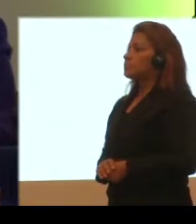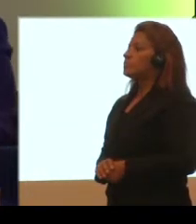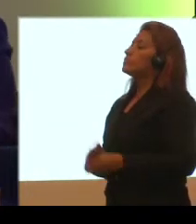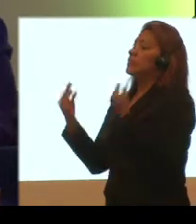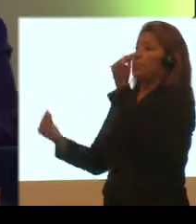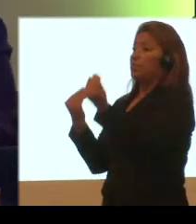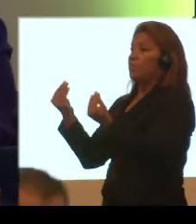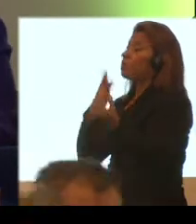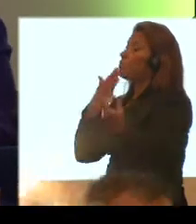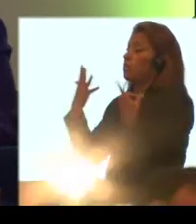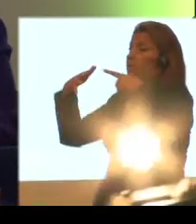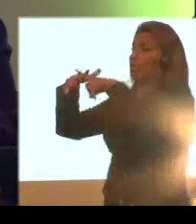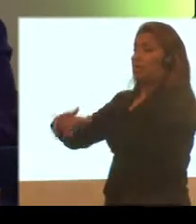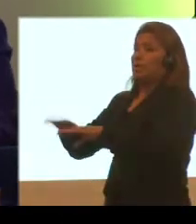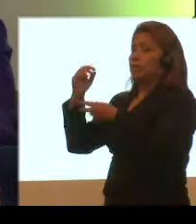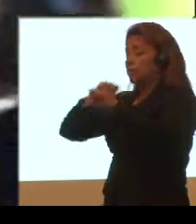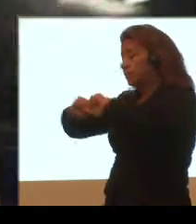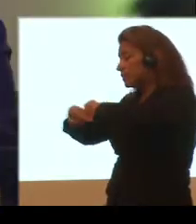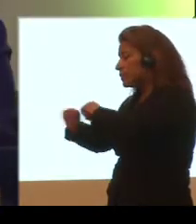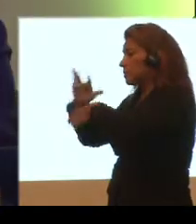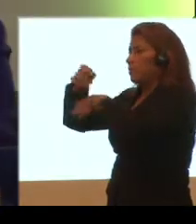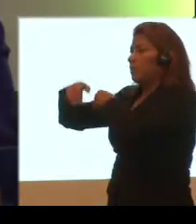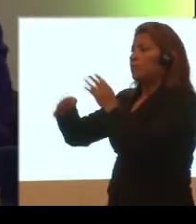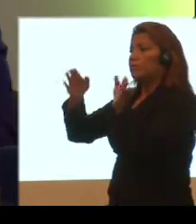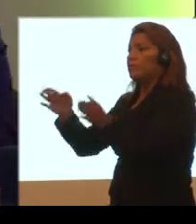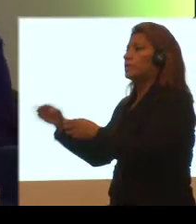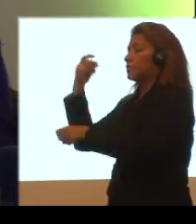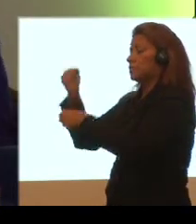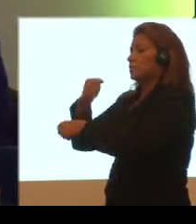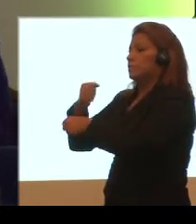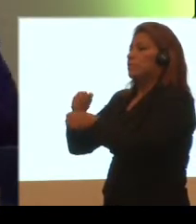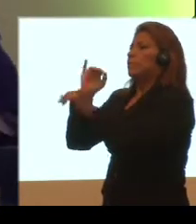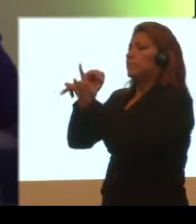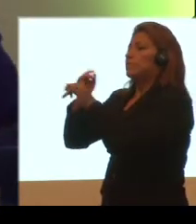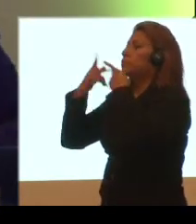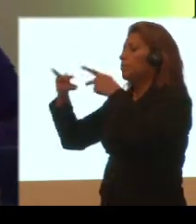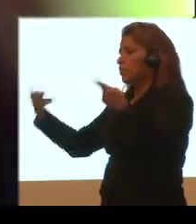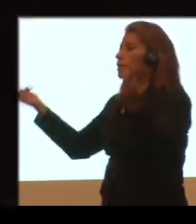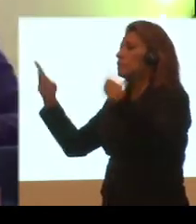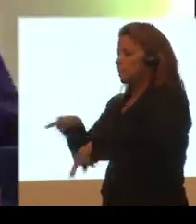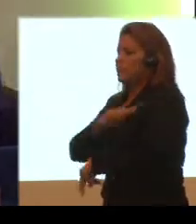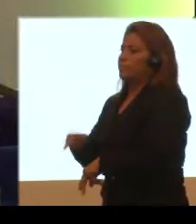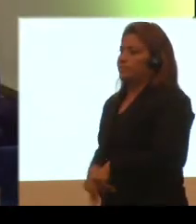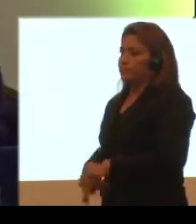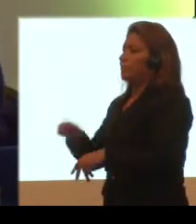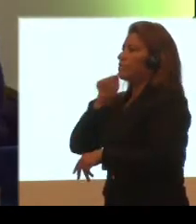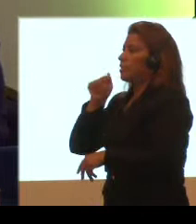Transversalizar la inclusión de la gestión de riesgo en los procesos de planificación y gestión de las instituciones públicas y privadas.